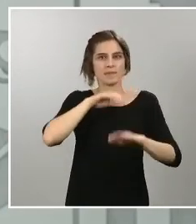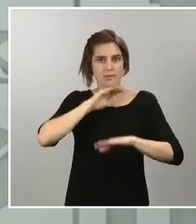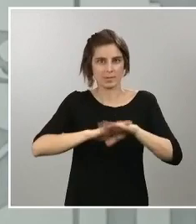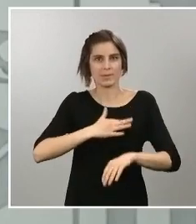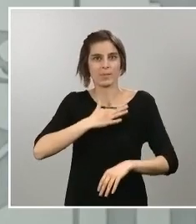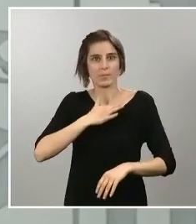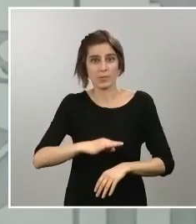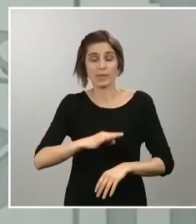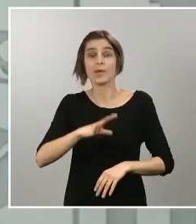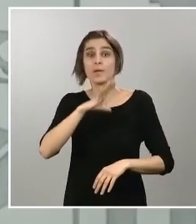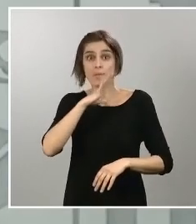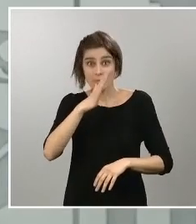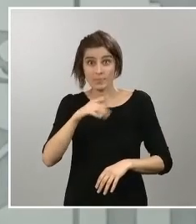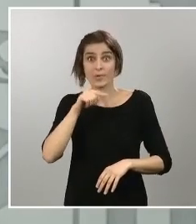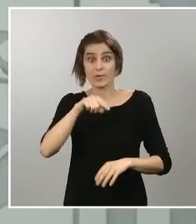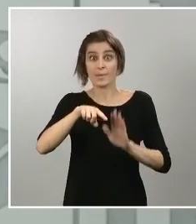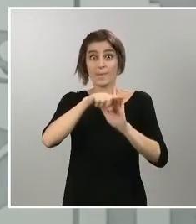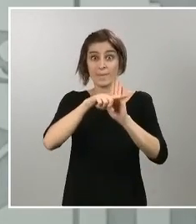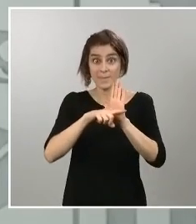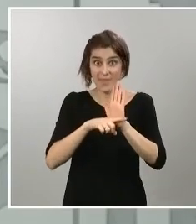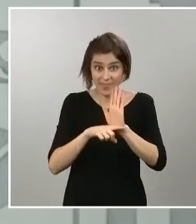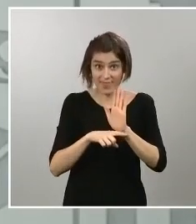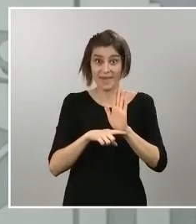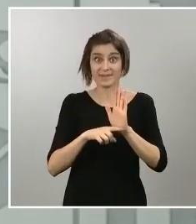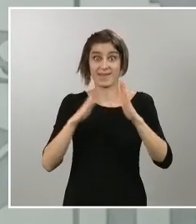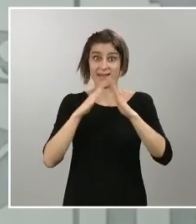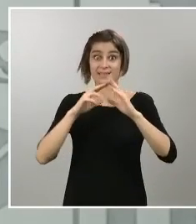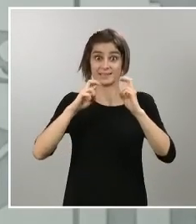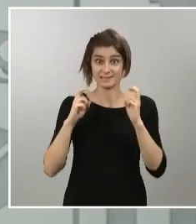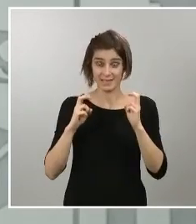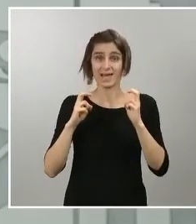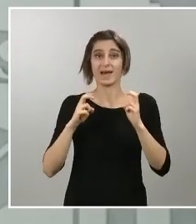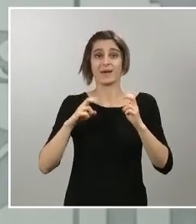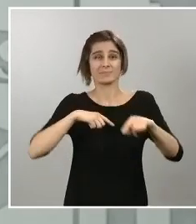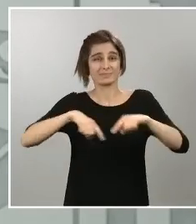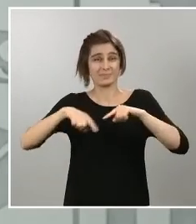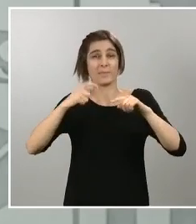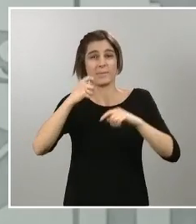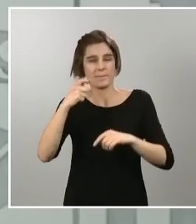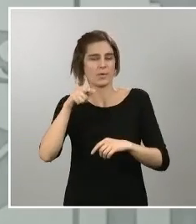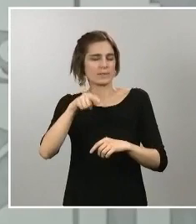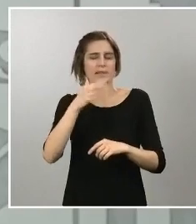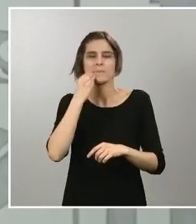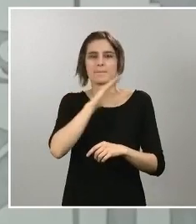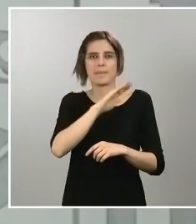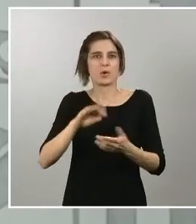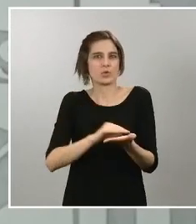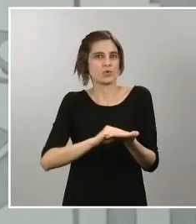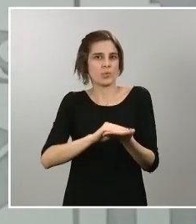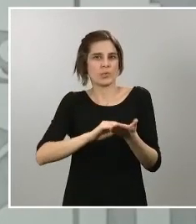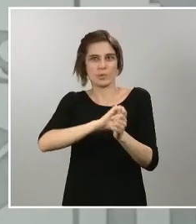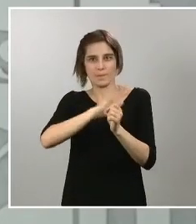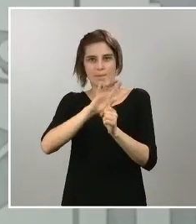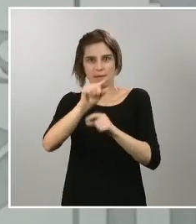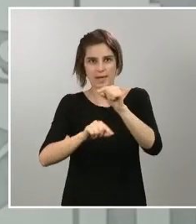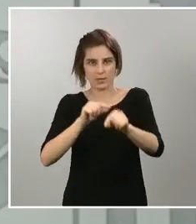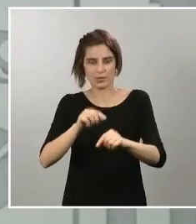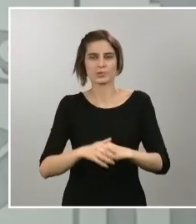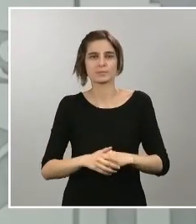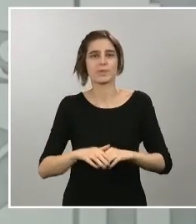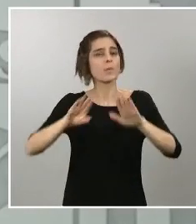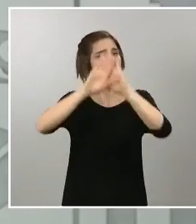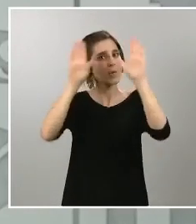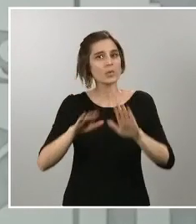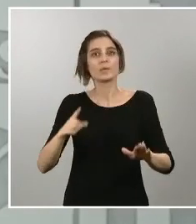luchar contra el virus. Termino diciendo que cuando esta crisis la afrontamos todos juntos tenemos la